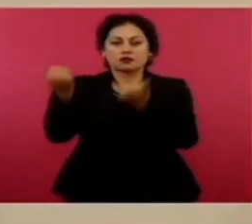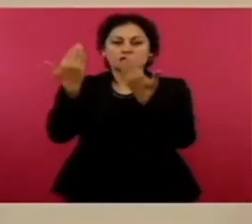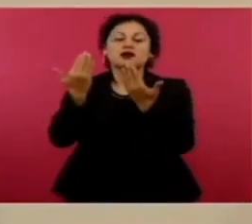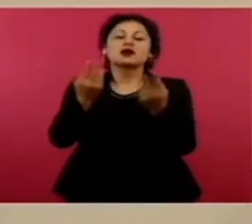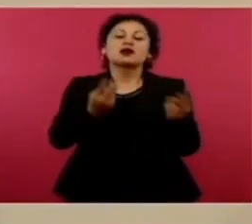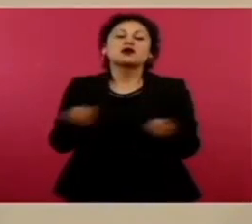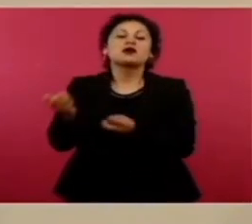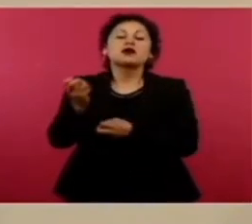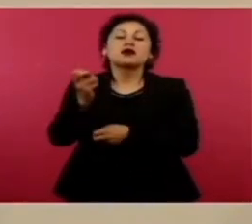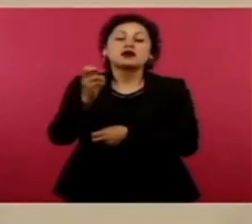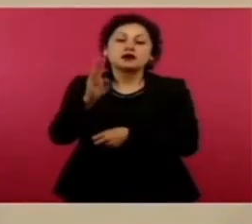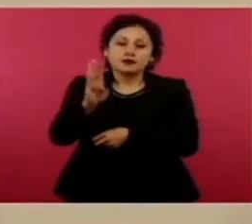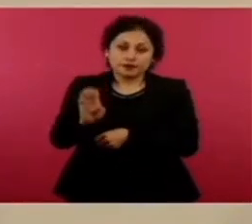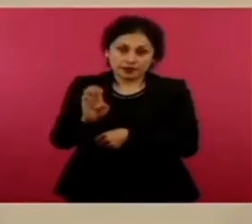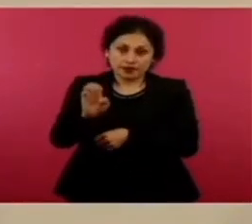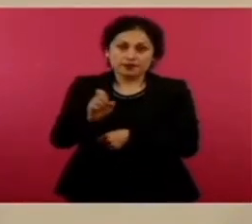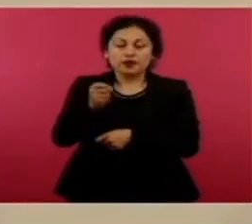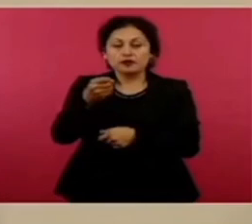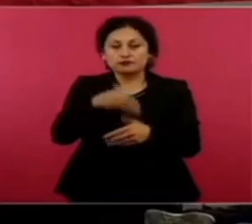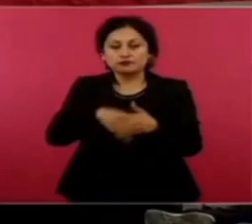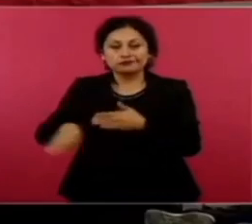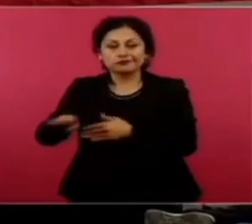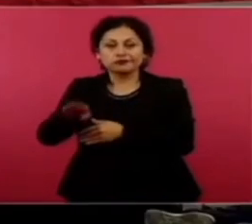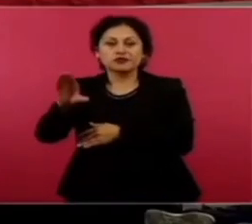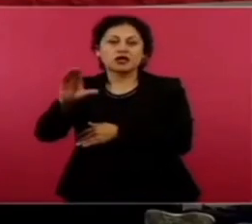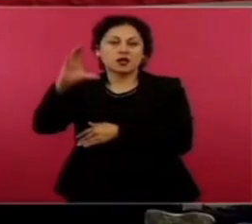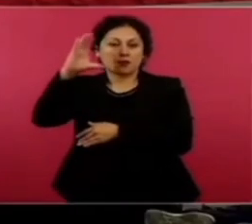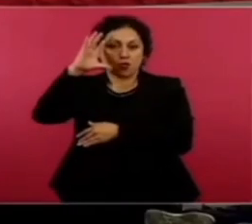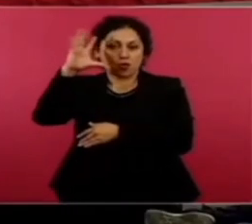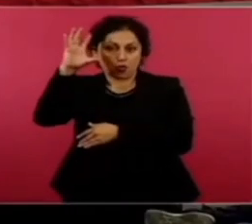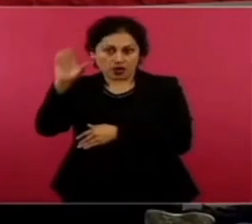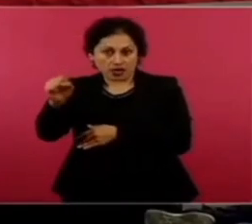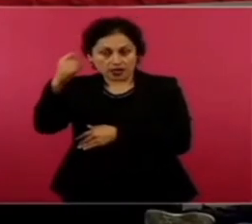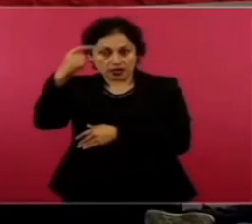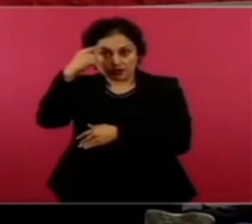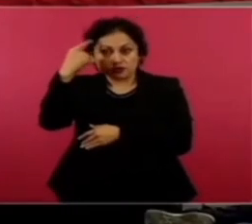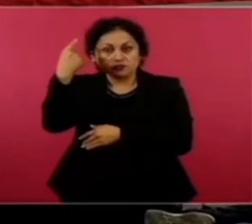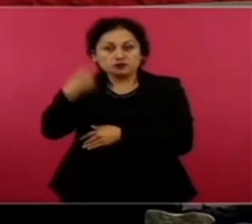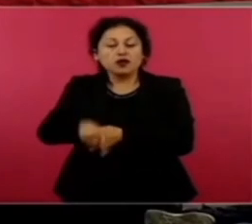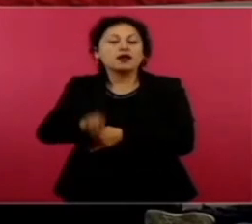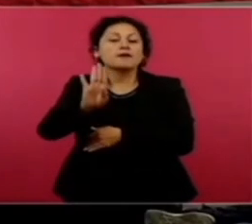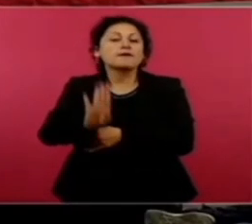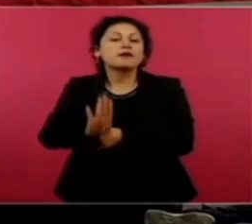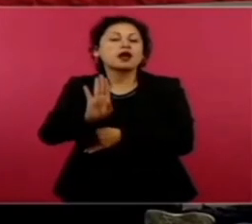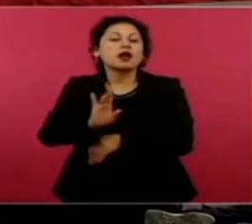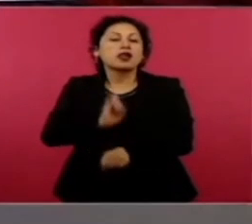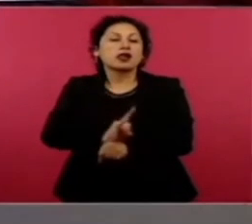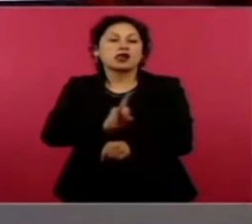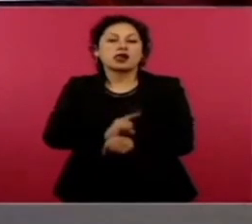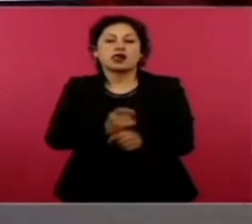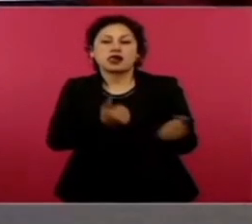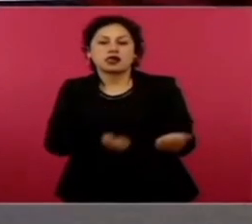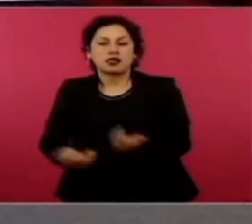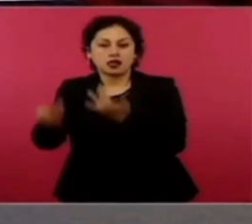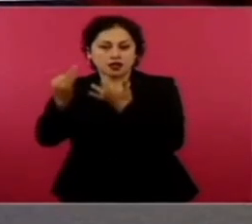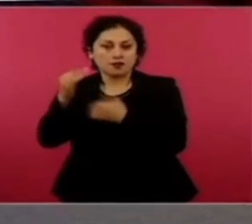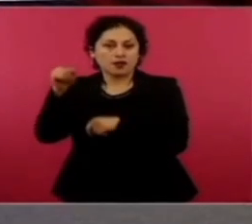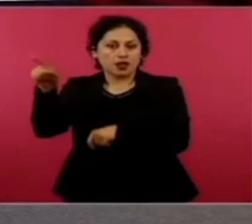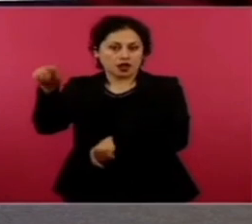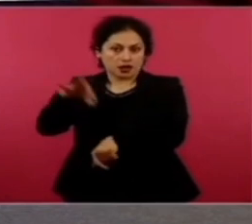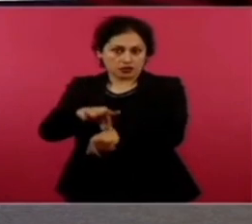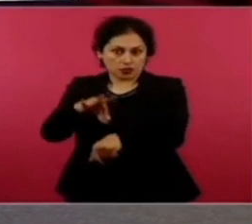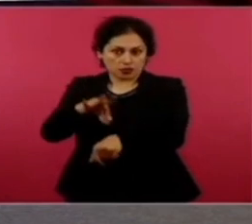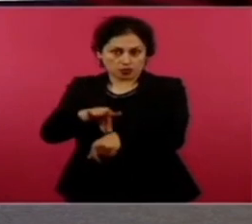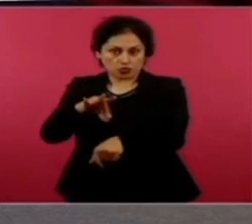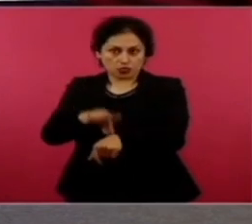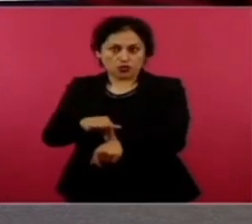Detenidos por feminicidio en este periodo 41 y seis sentenciados por el mismo delito. Adelante. En